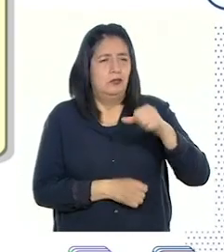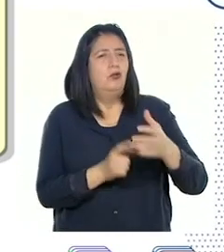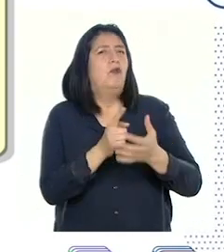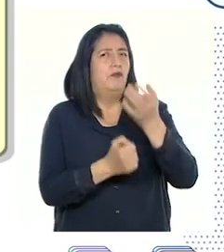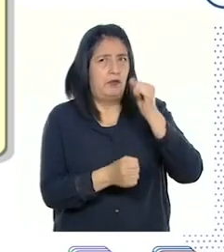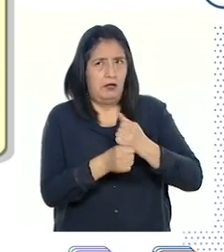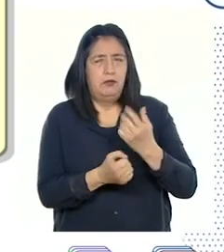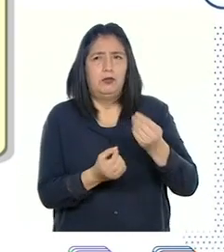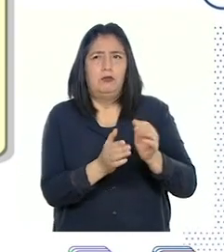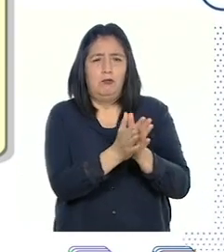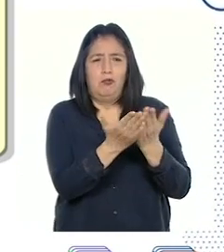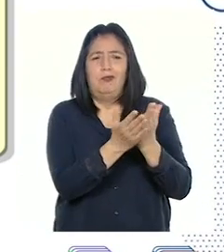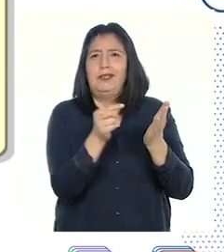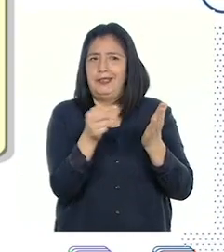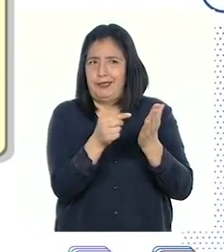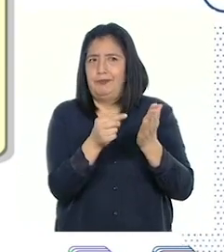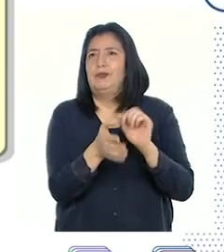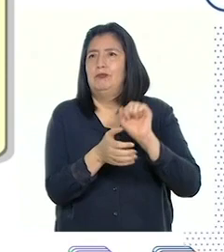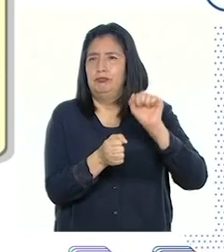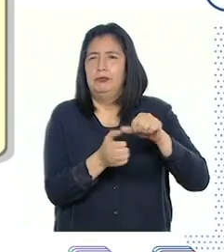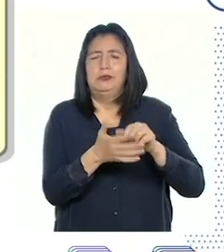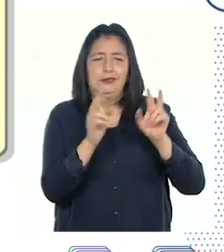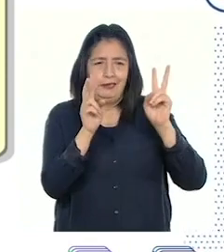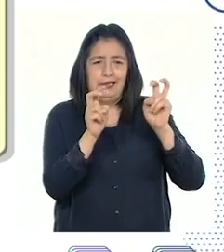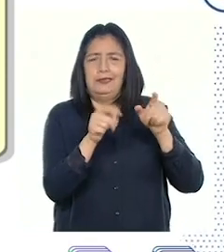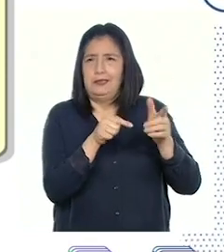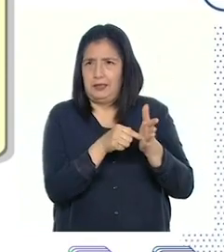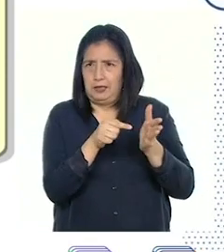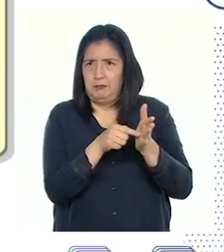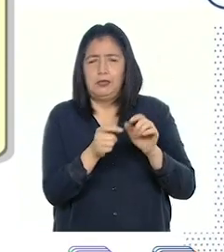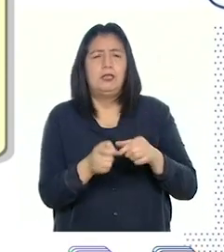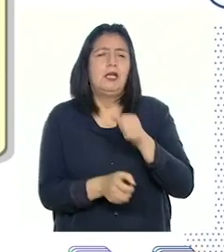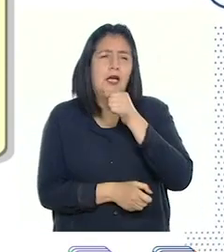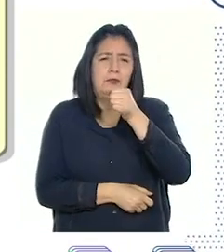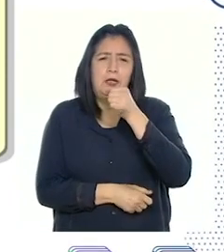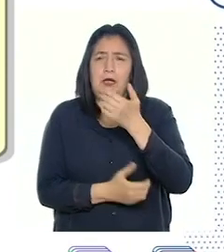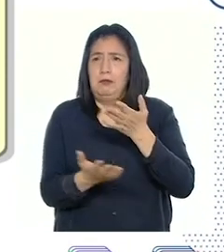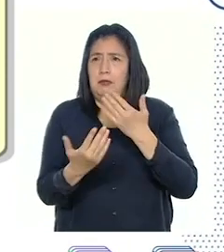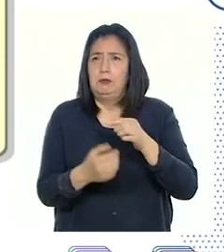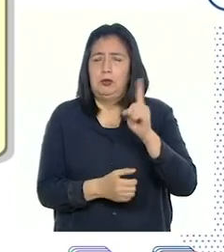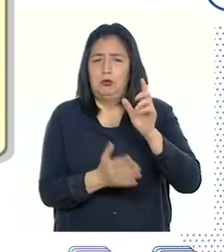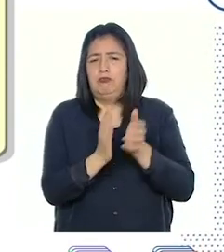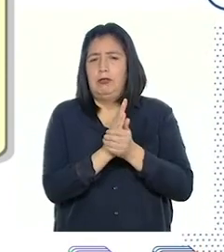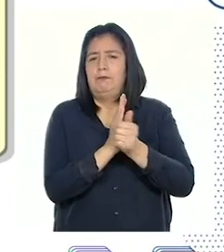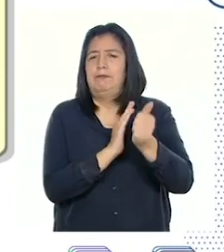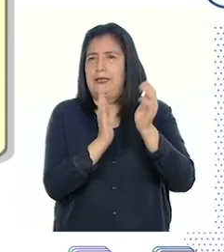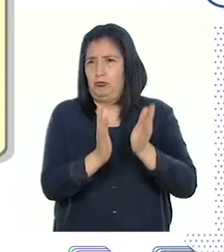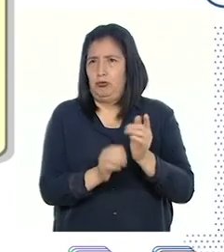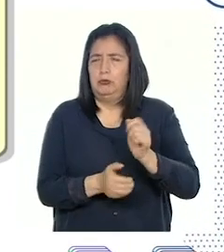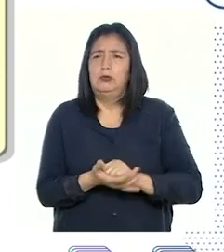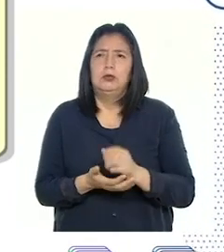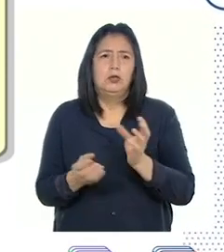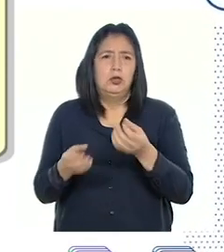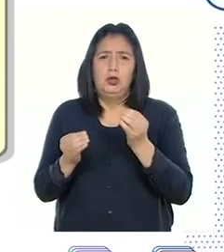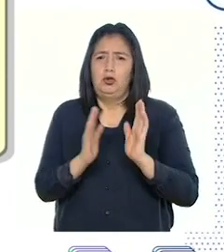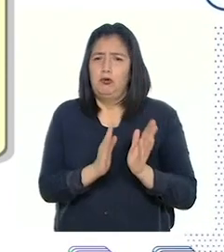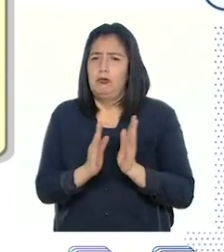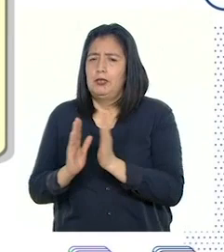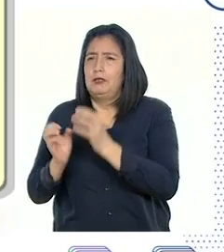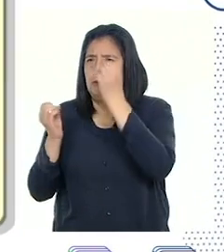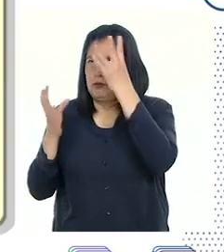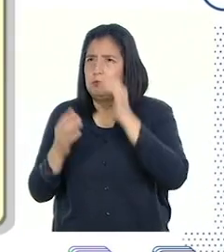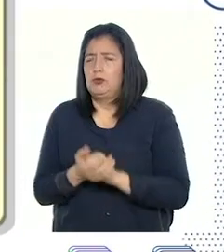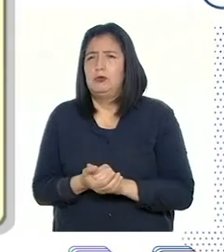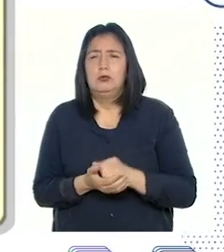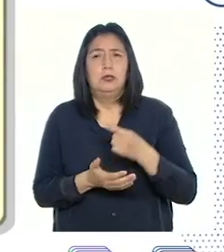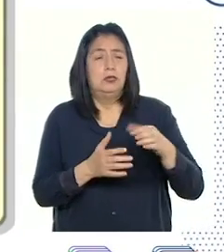confiables como un libro especializado en el tema y entrevistamos a un experto. ¿Y cómo organizaron la información?